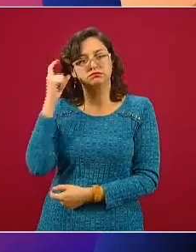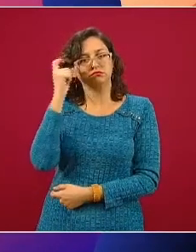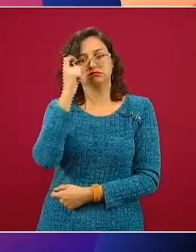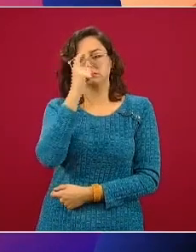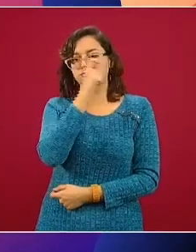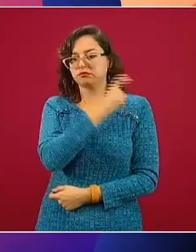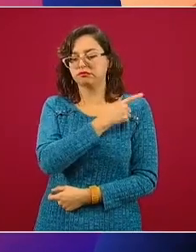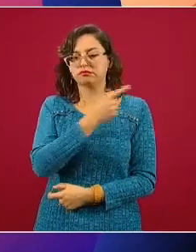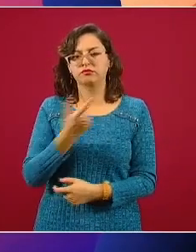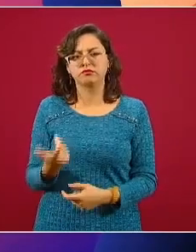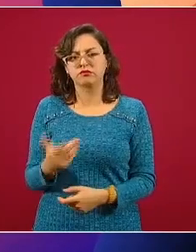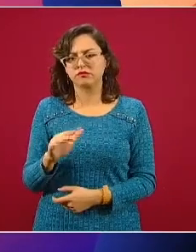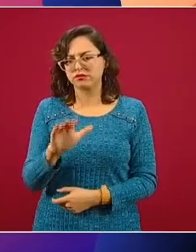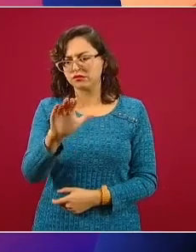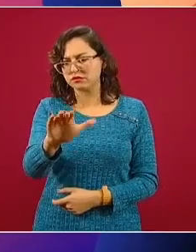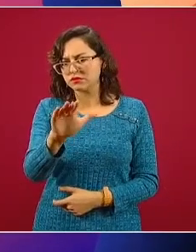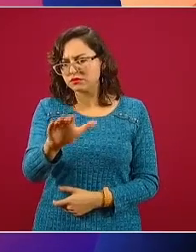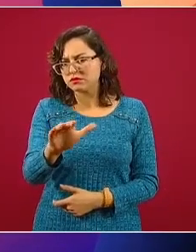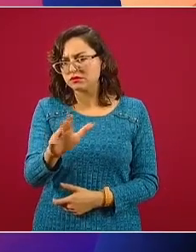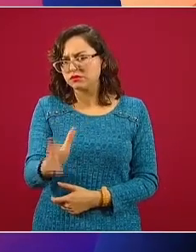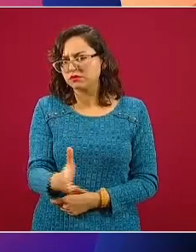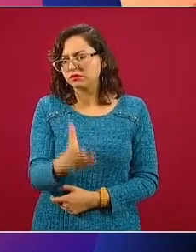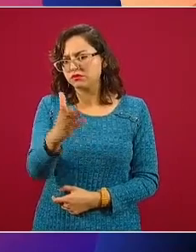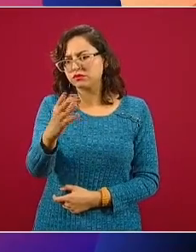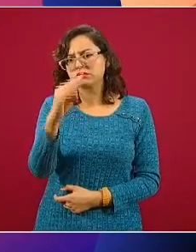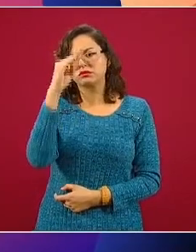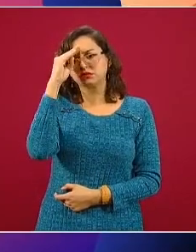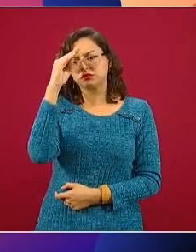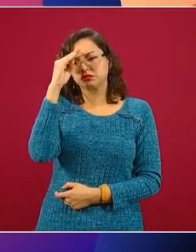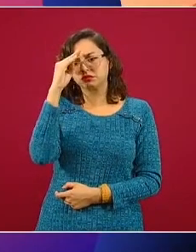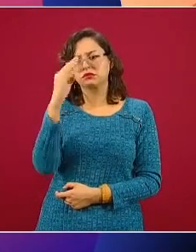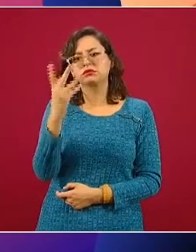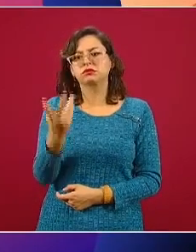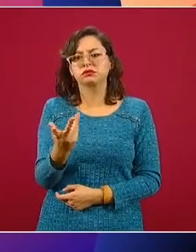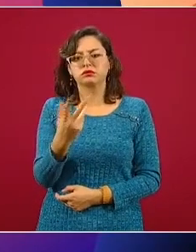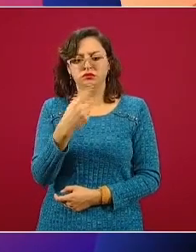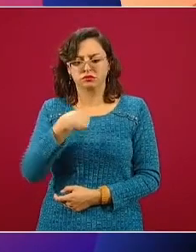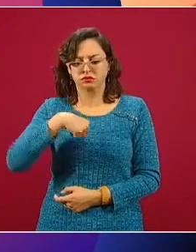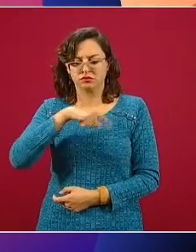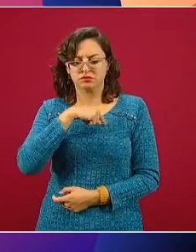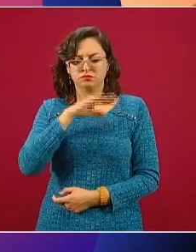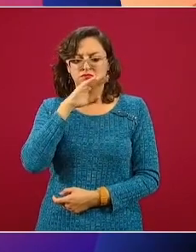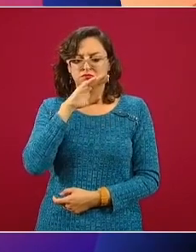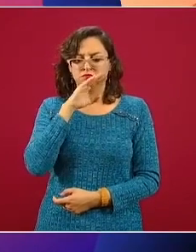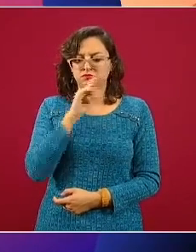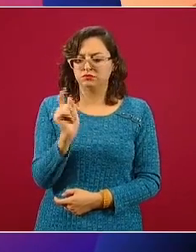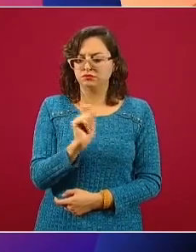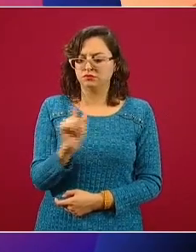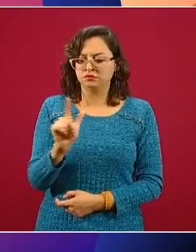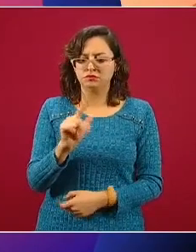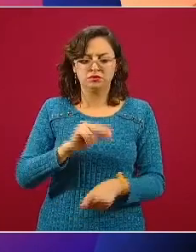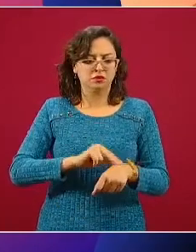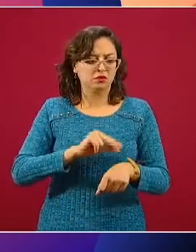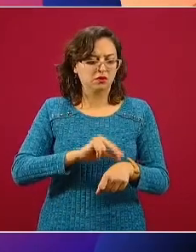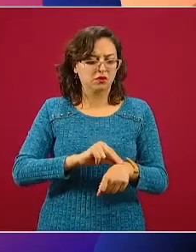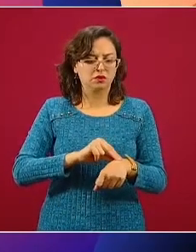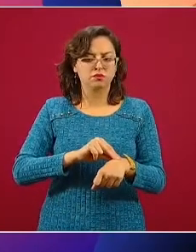Realmente, doctor, ¿usted recomienda a todas aquellas que somos mamás profesionales de la salud